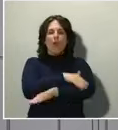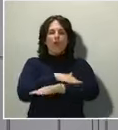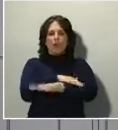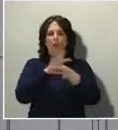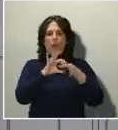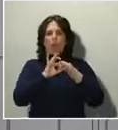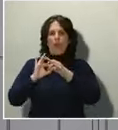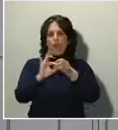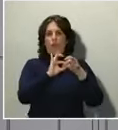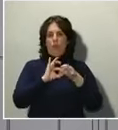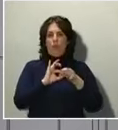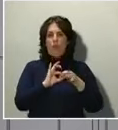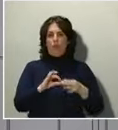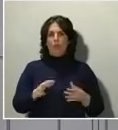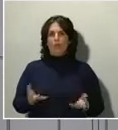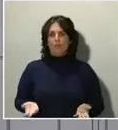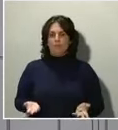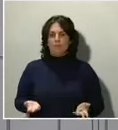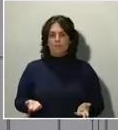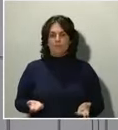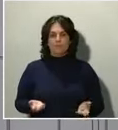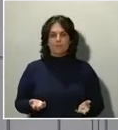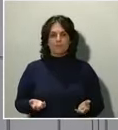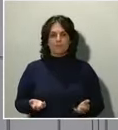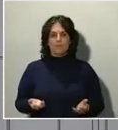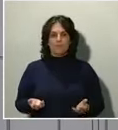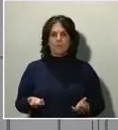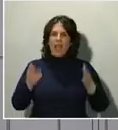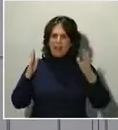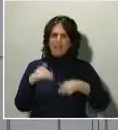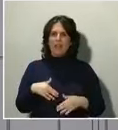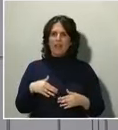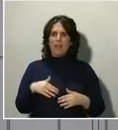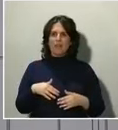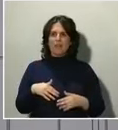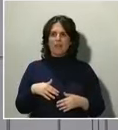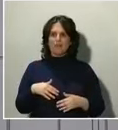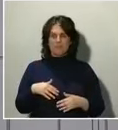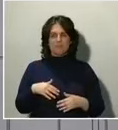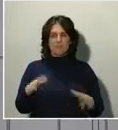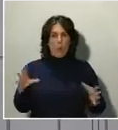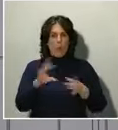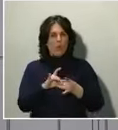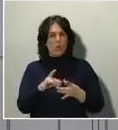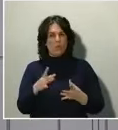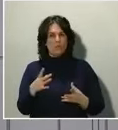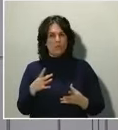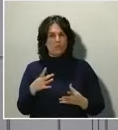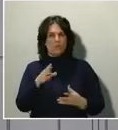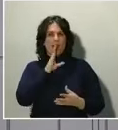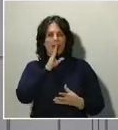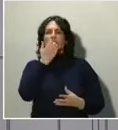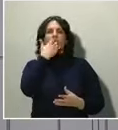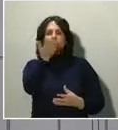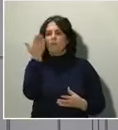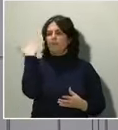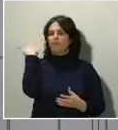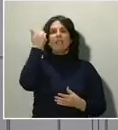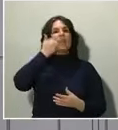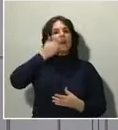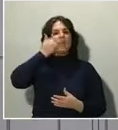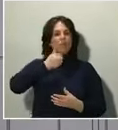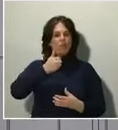Y las dos cosas se unen. decir, cuando hace varios días, el pasado sábado, tuvimos que decretar nada más y nada menos